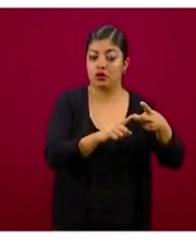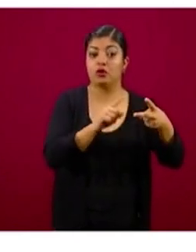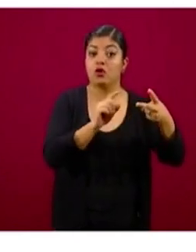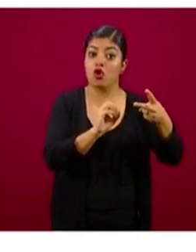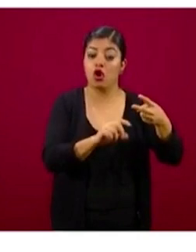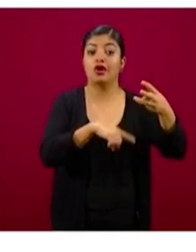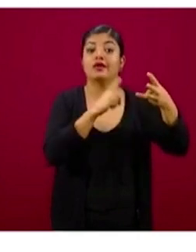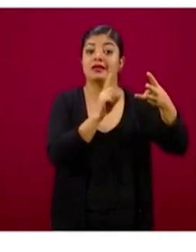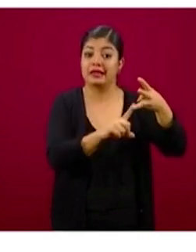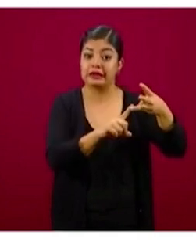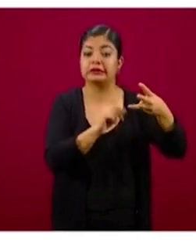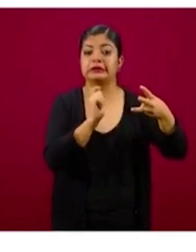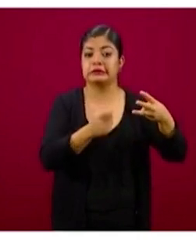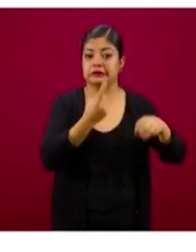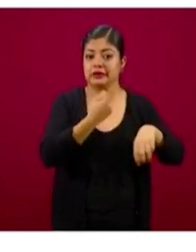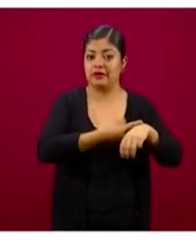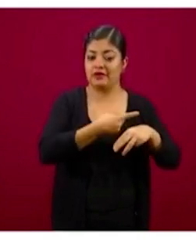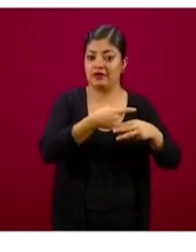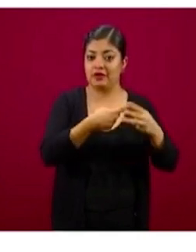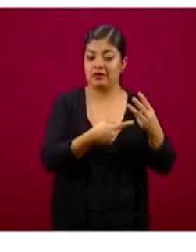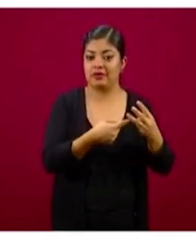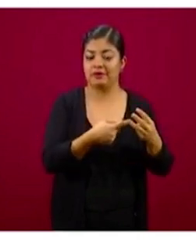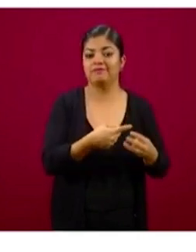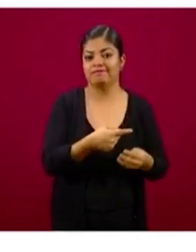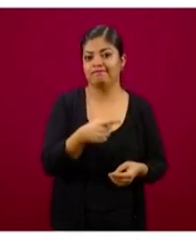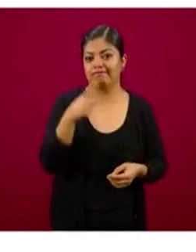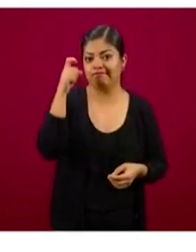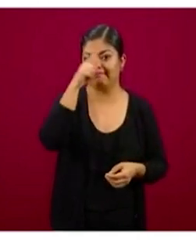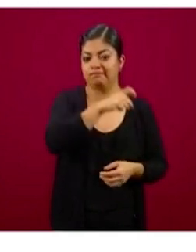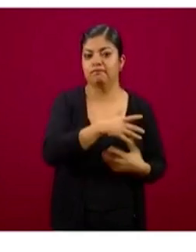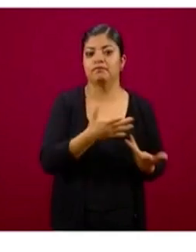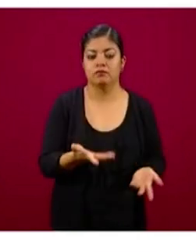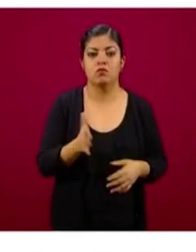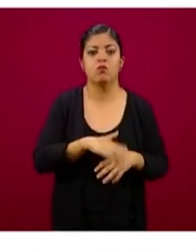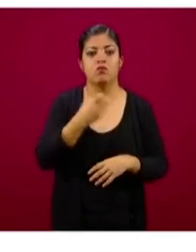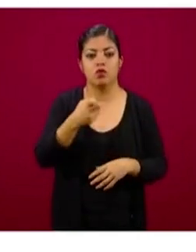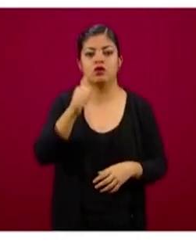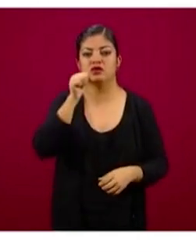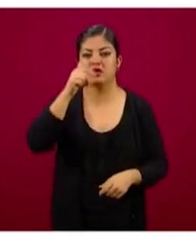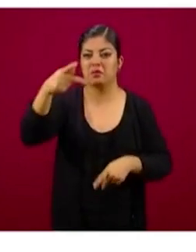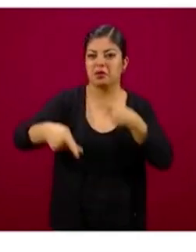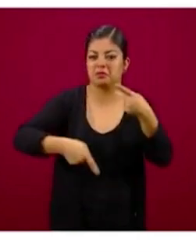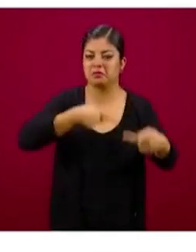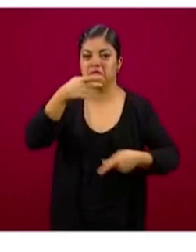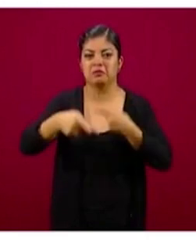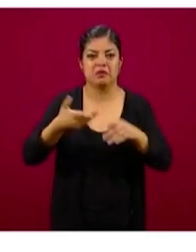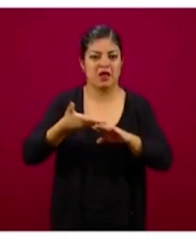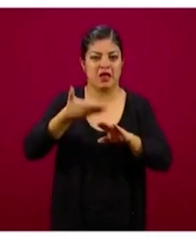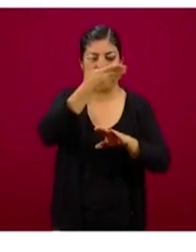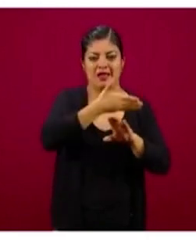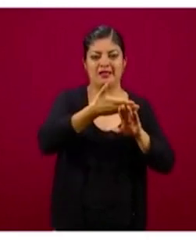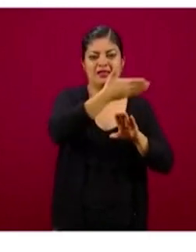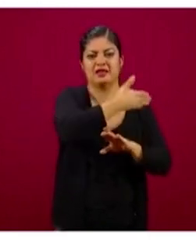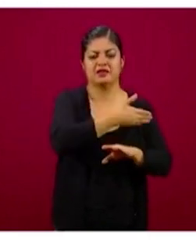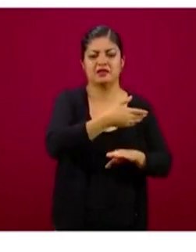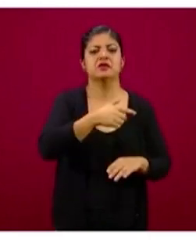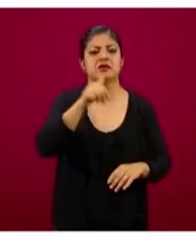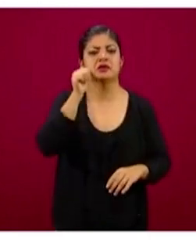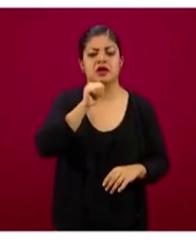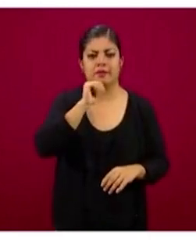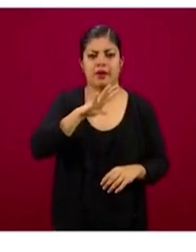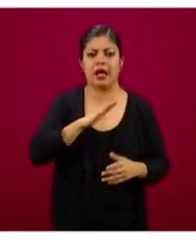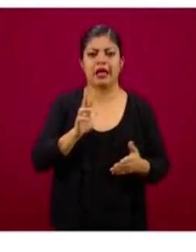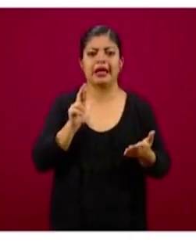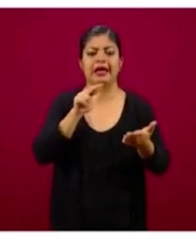más de las comorbilidades. Sin embargo, y este es un dato que también lo han estado preguntando en ocasiones anteriores, ha habido un